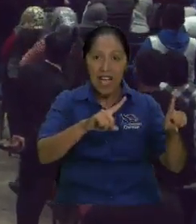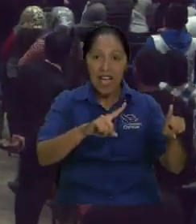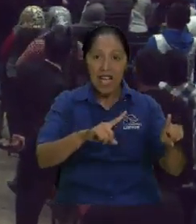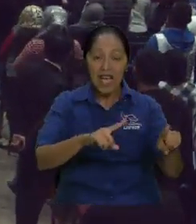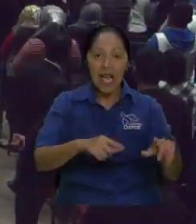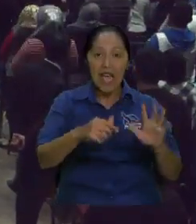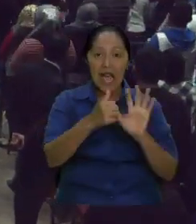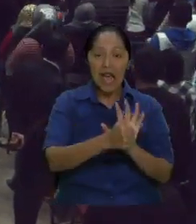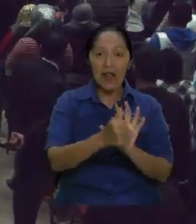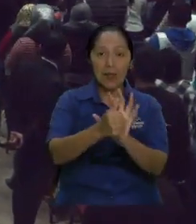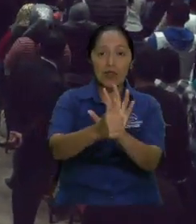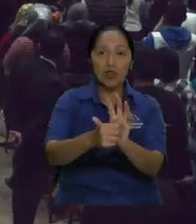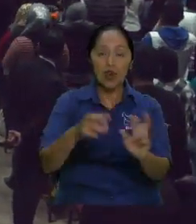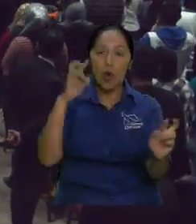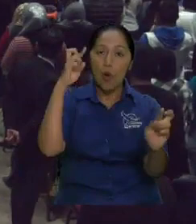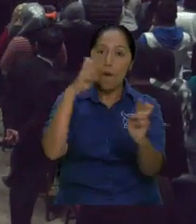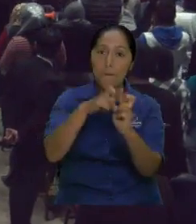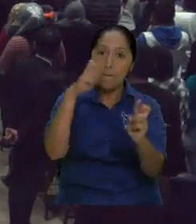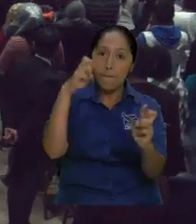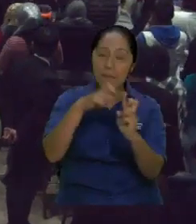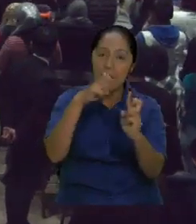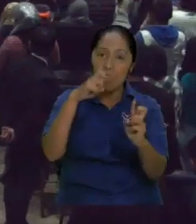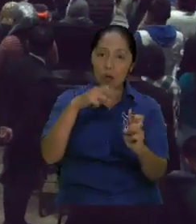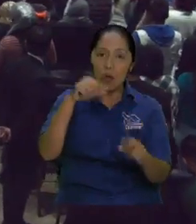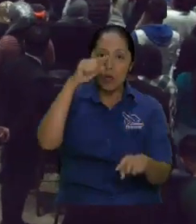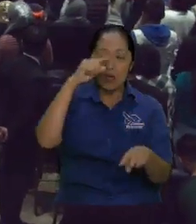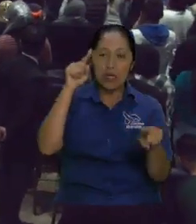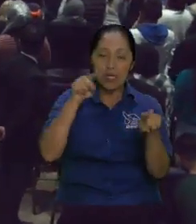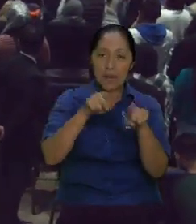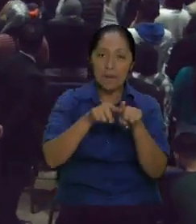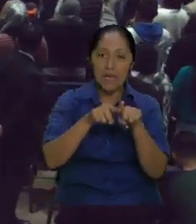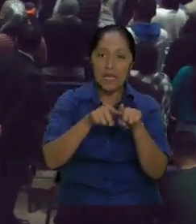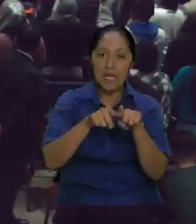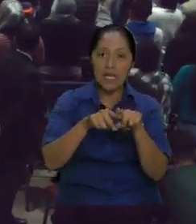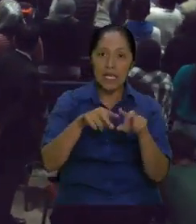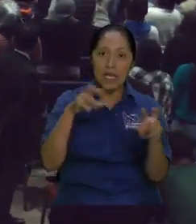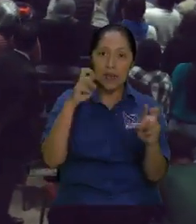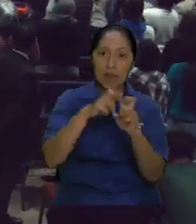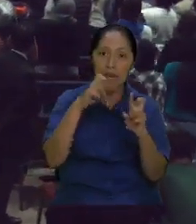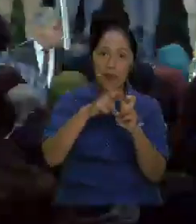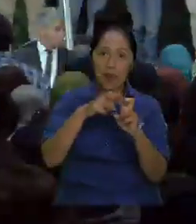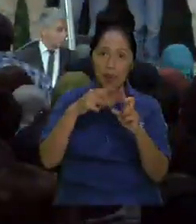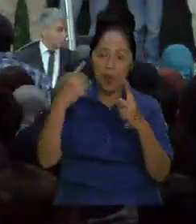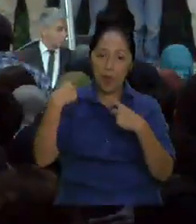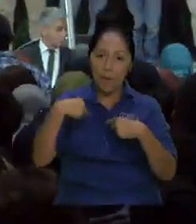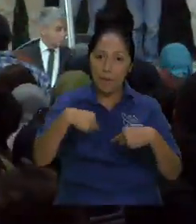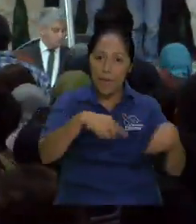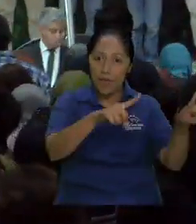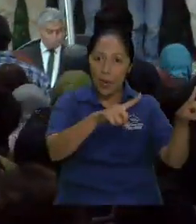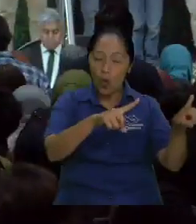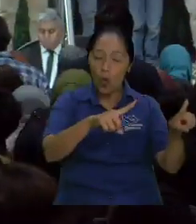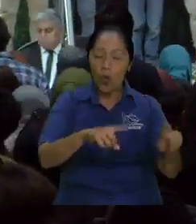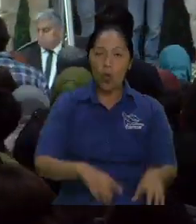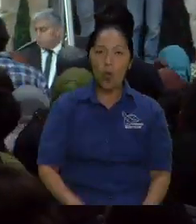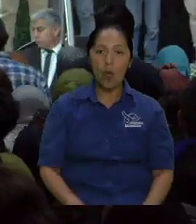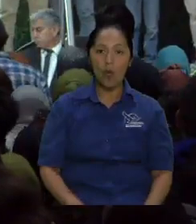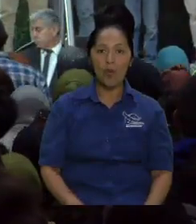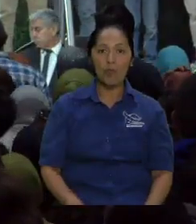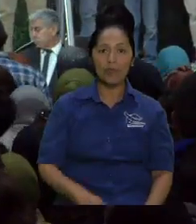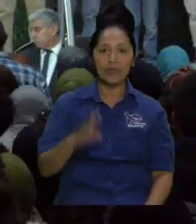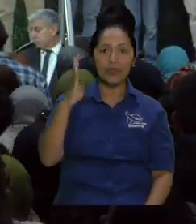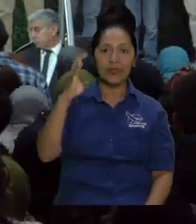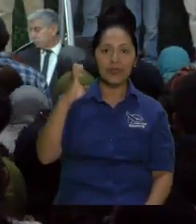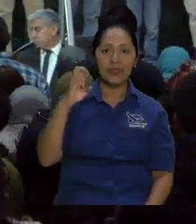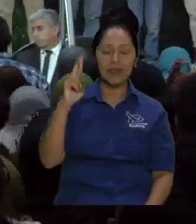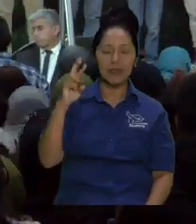Pablo y no envió a Bernabé esto es bien interesante pero eso es otro tema y ahí me van a poner a predicarse